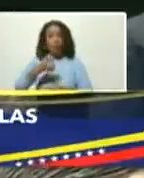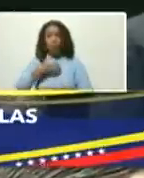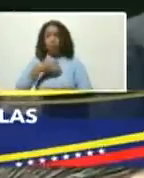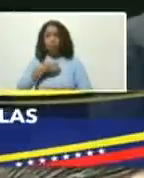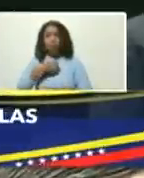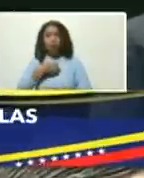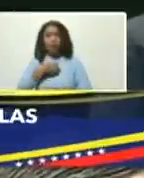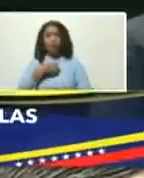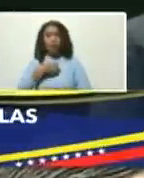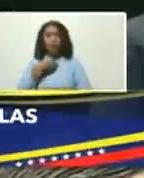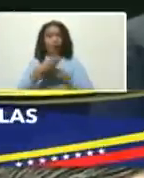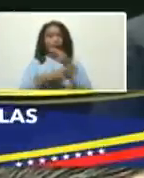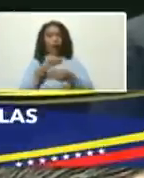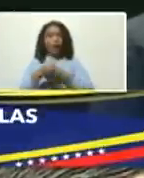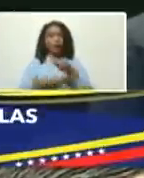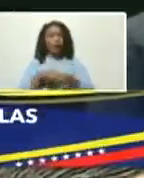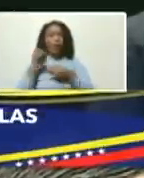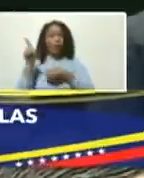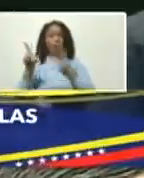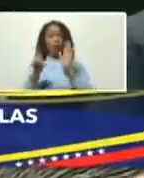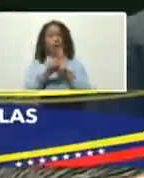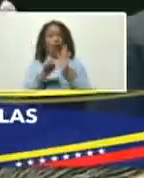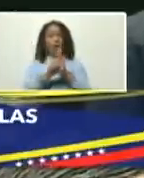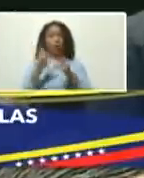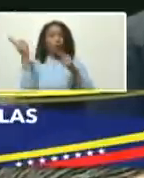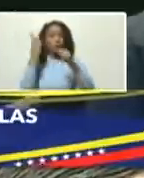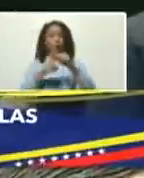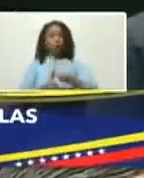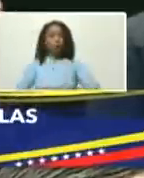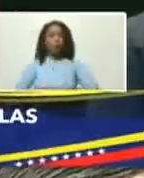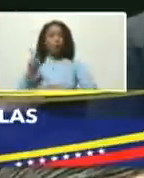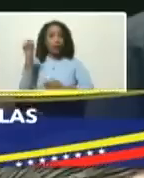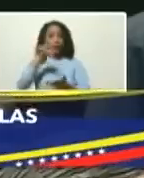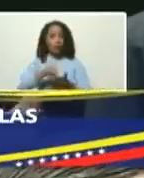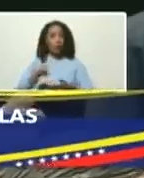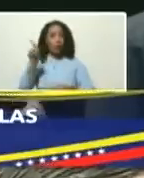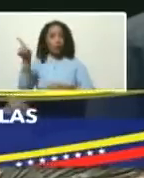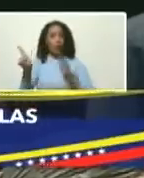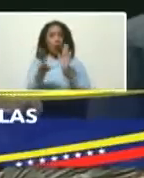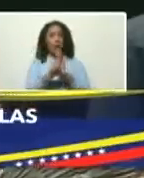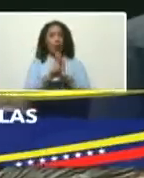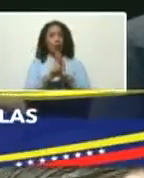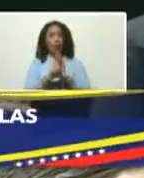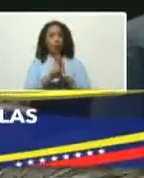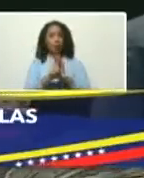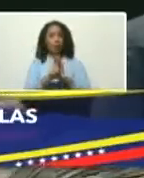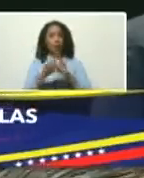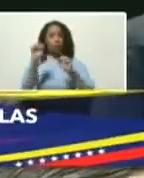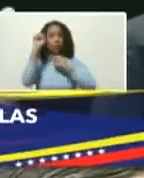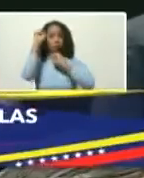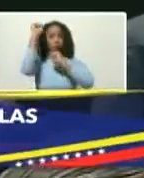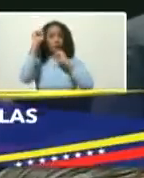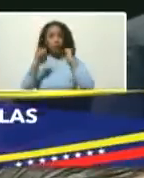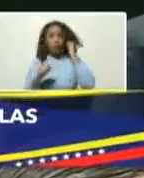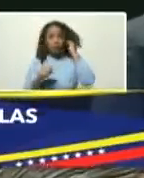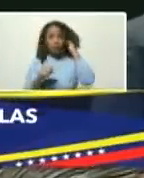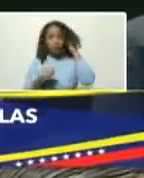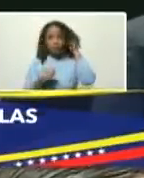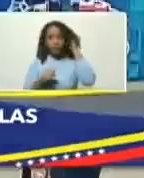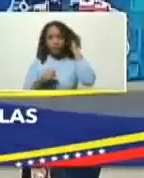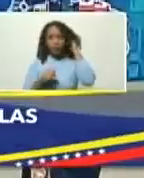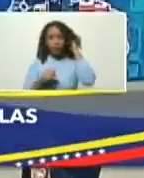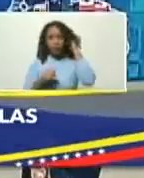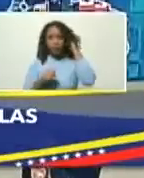si esta ley no se suma este centro con esa ley son una ecuación triunfadora imbatible